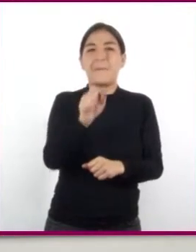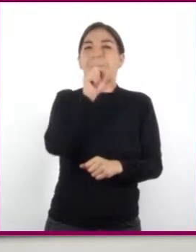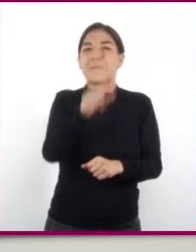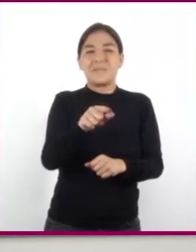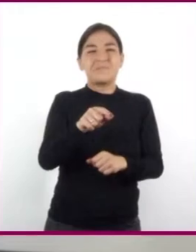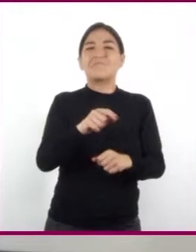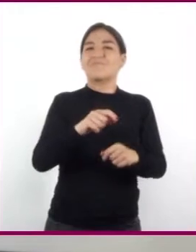temperatura.